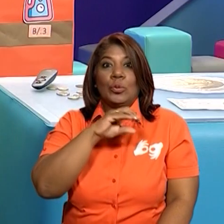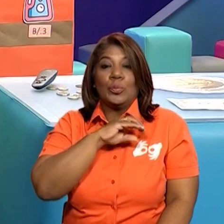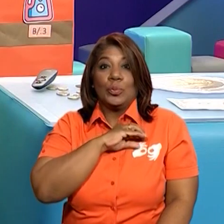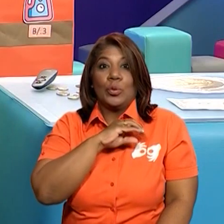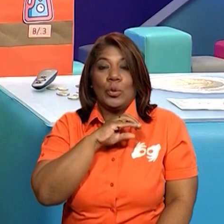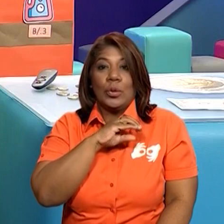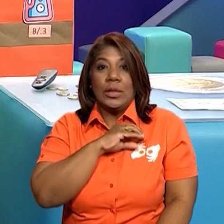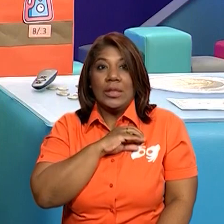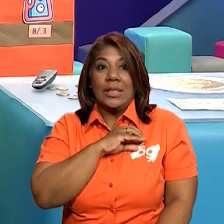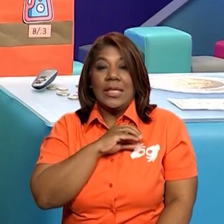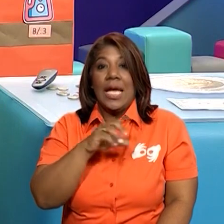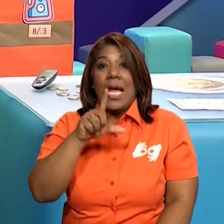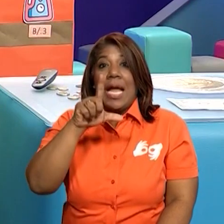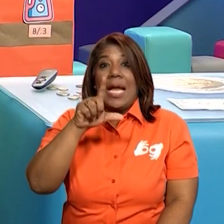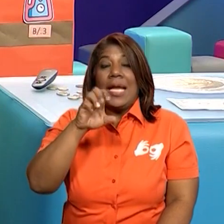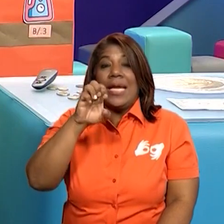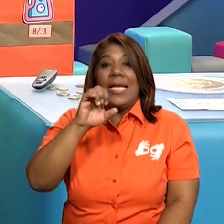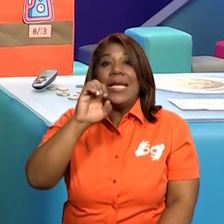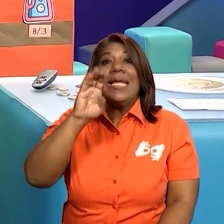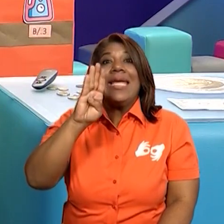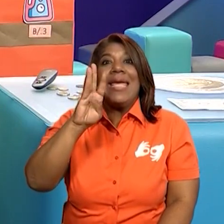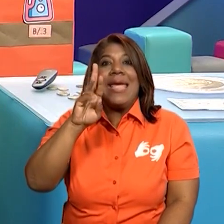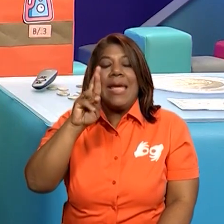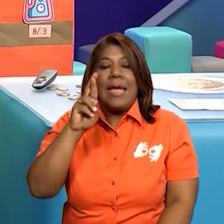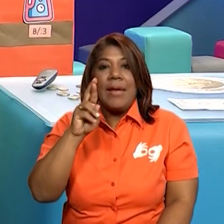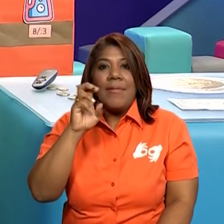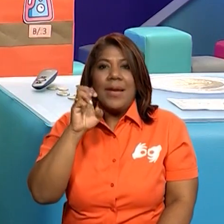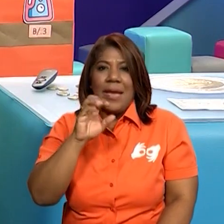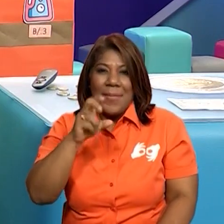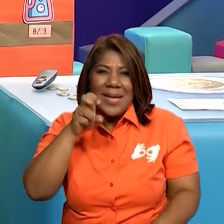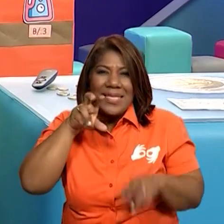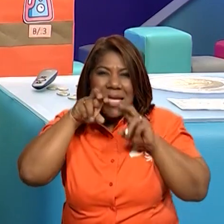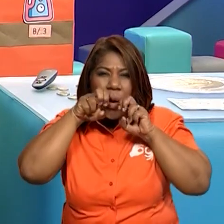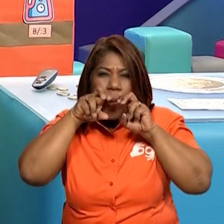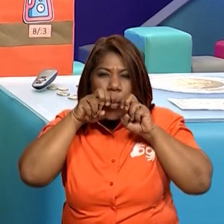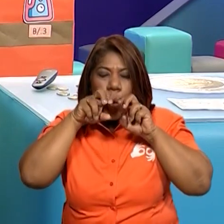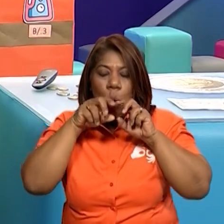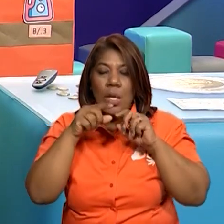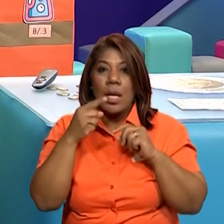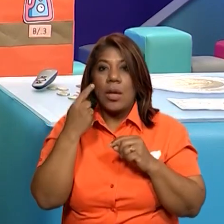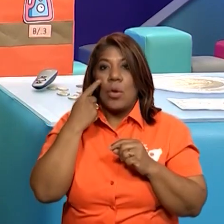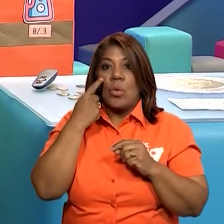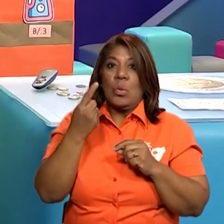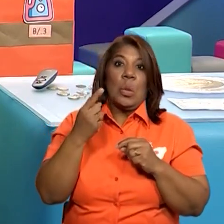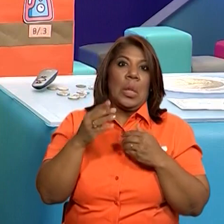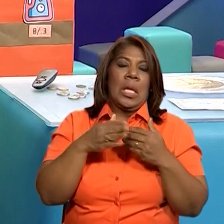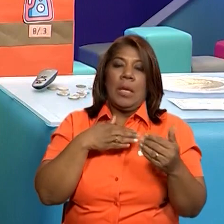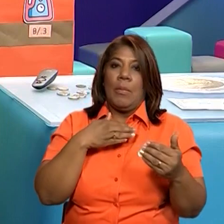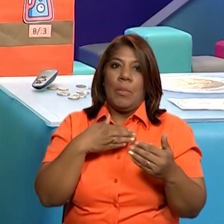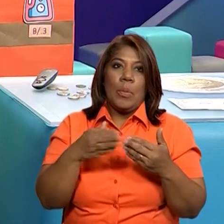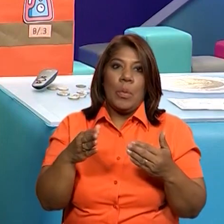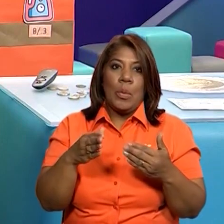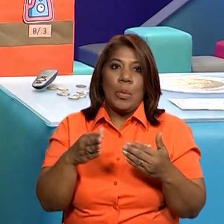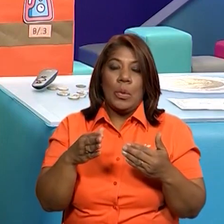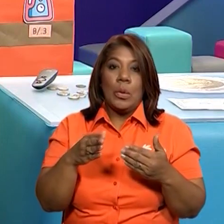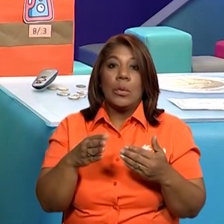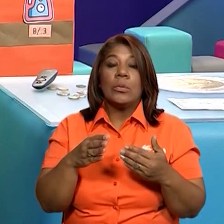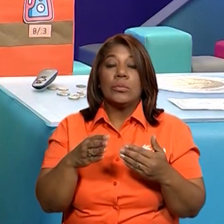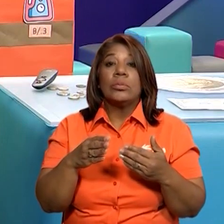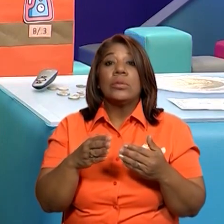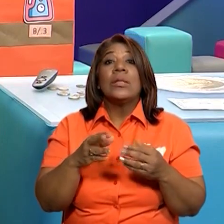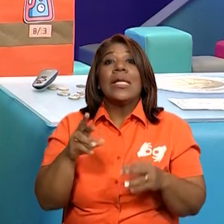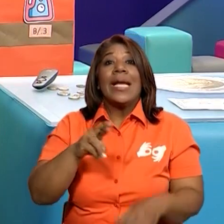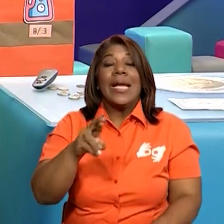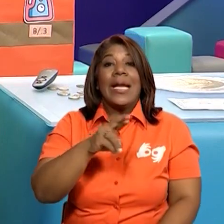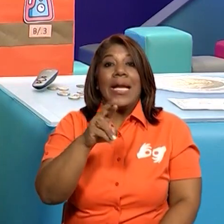Él decidió después también dirigirse al mismo lugar. Como no era nada vergonzosa, como si lo era el ratoncito que era